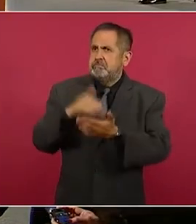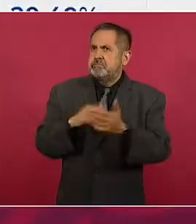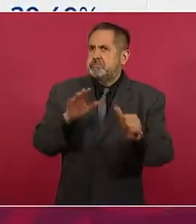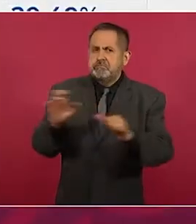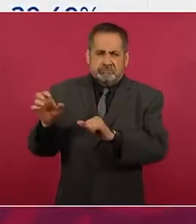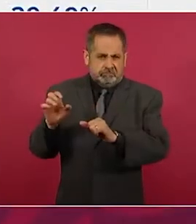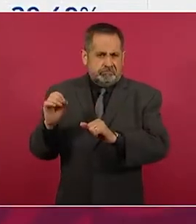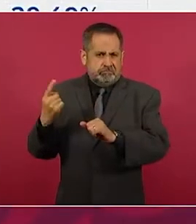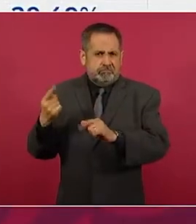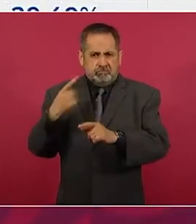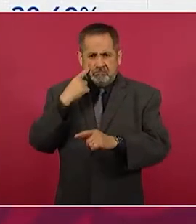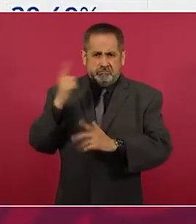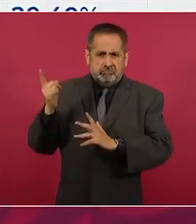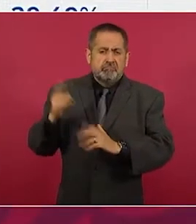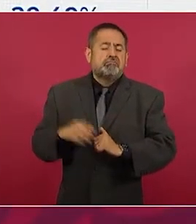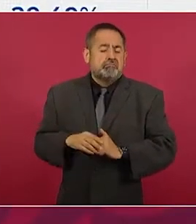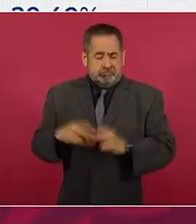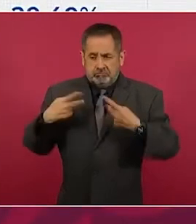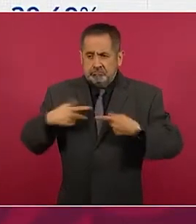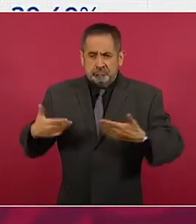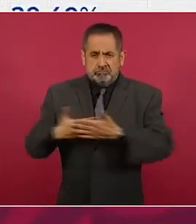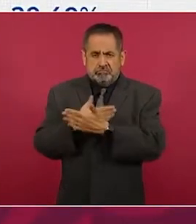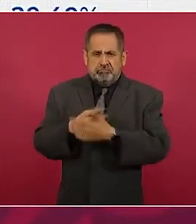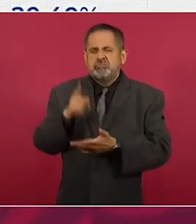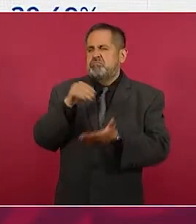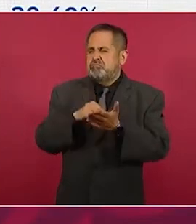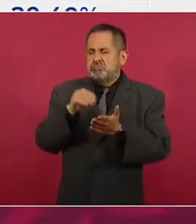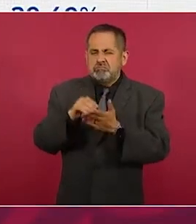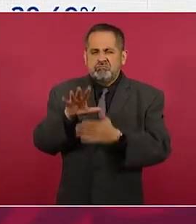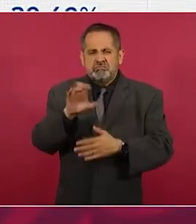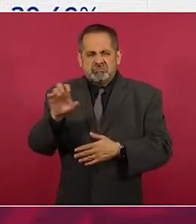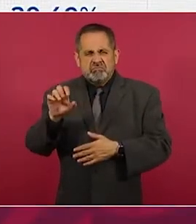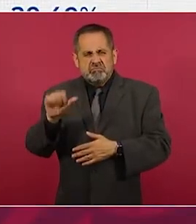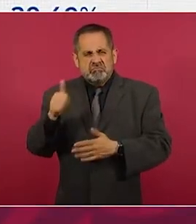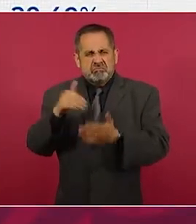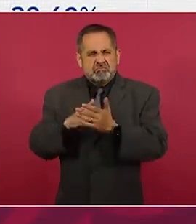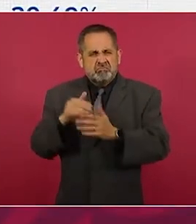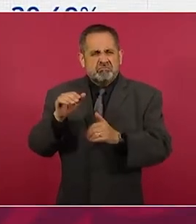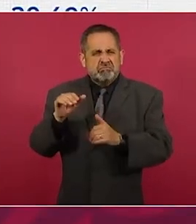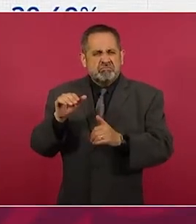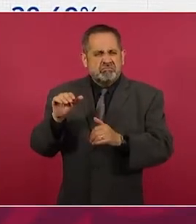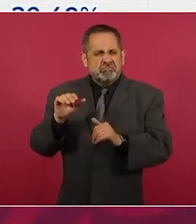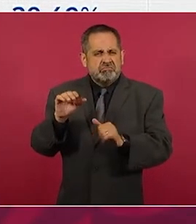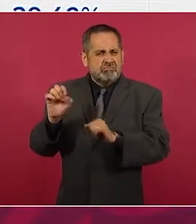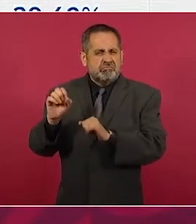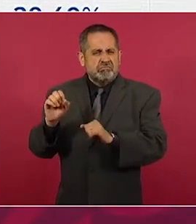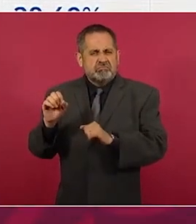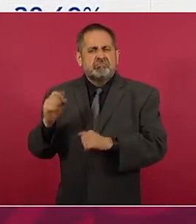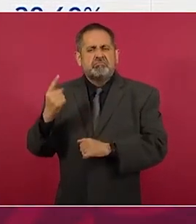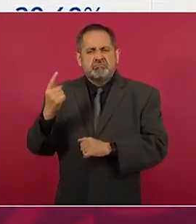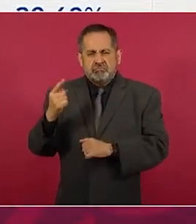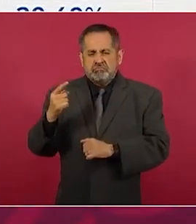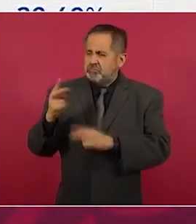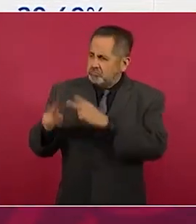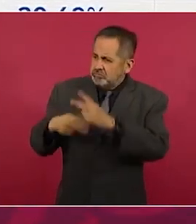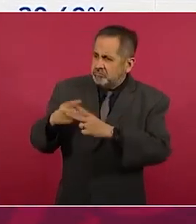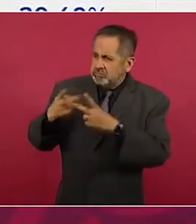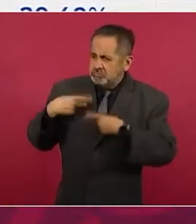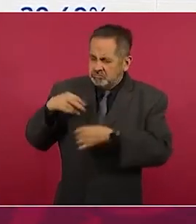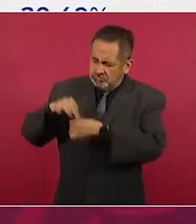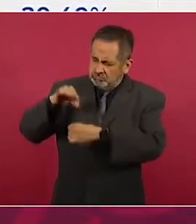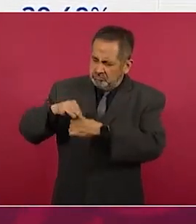ciudadanos,